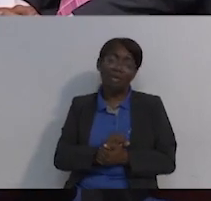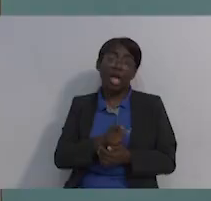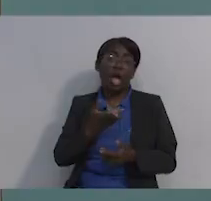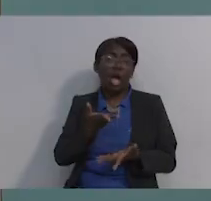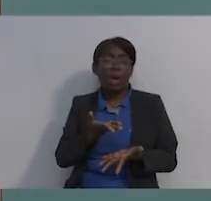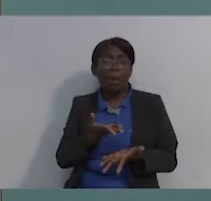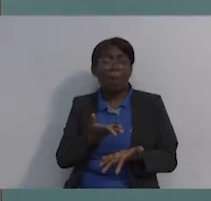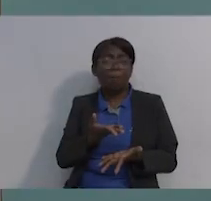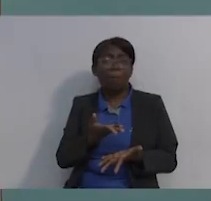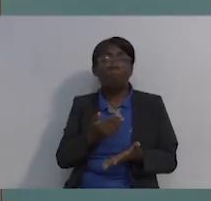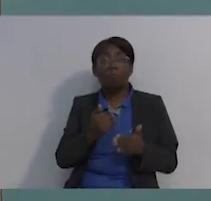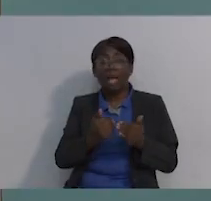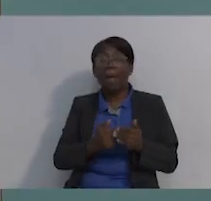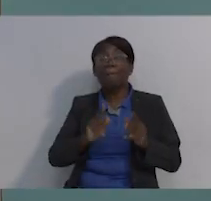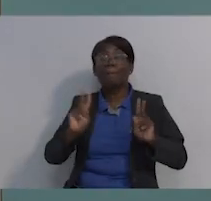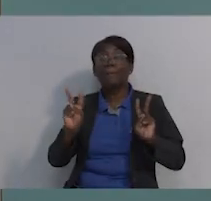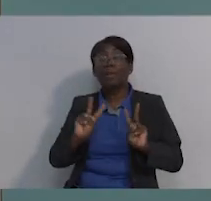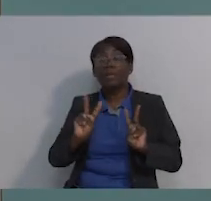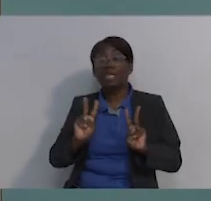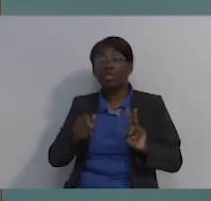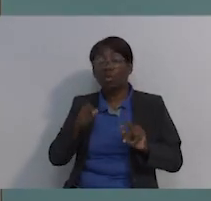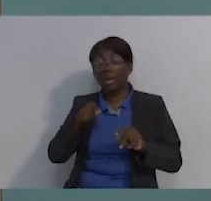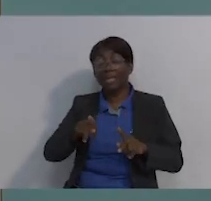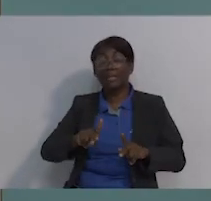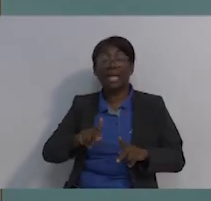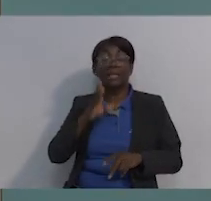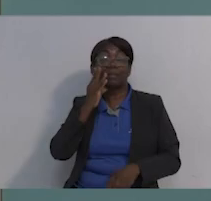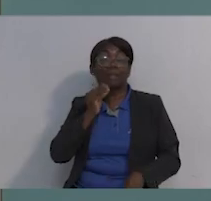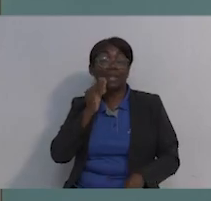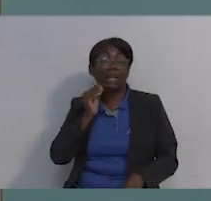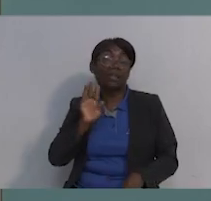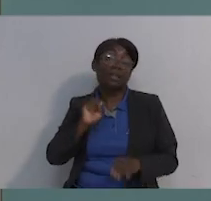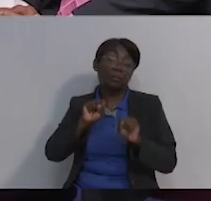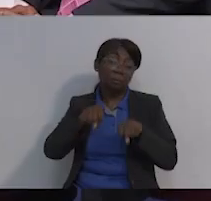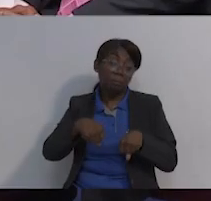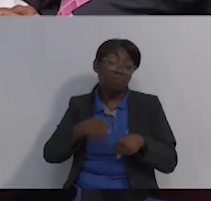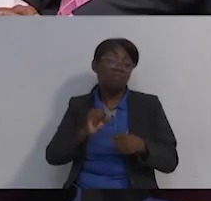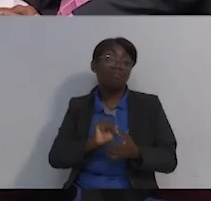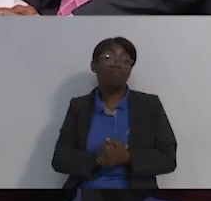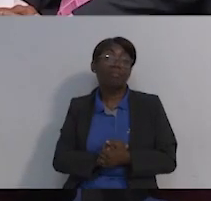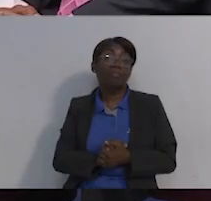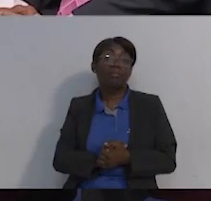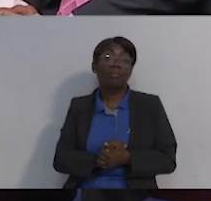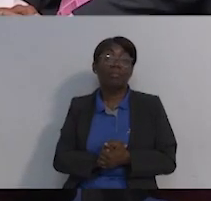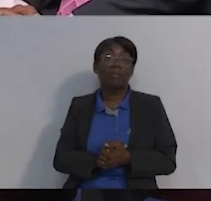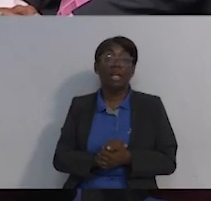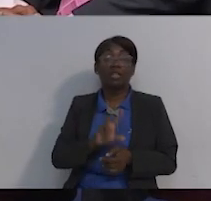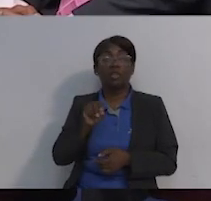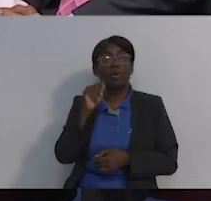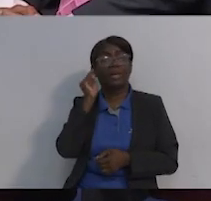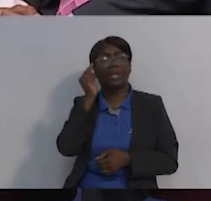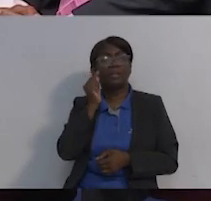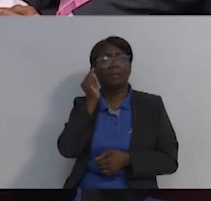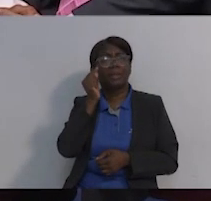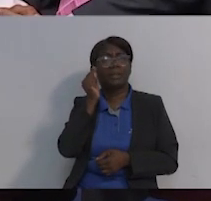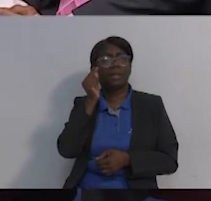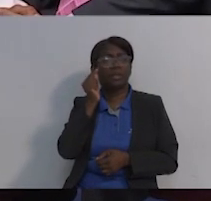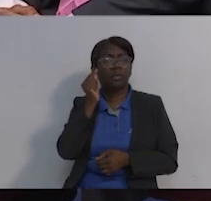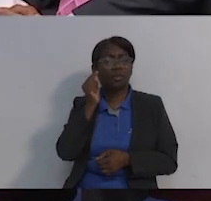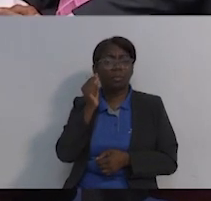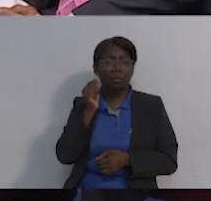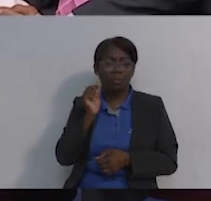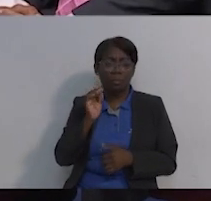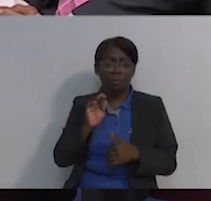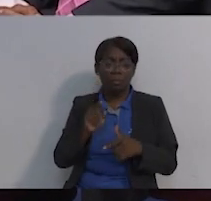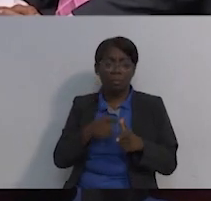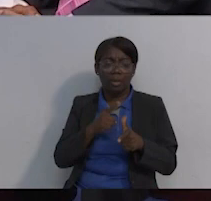quedarse nada más pensando en qué. Sí, además, en realidad uno se tiene que concentrar, Fanny, no en